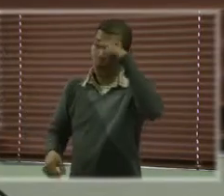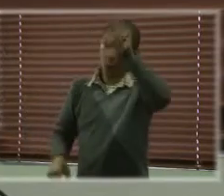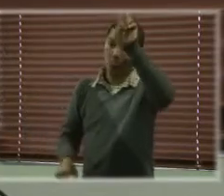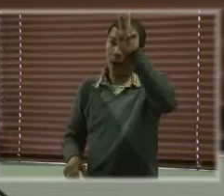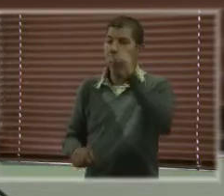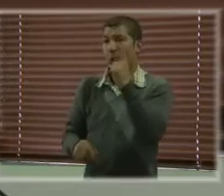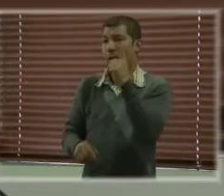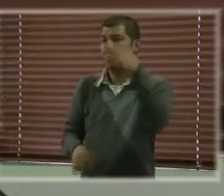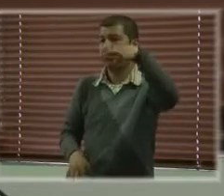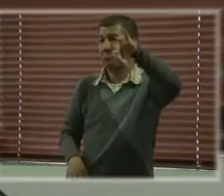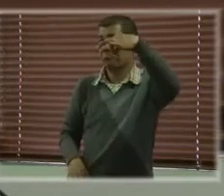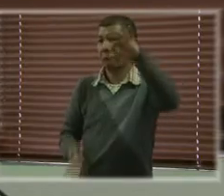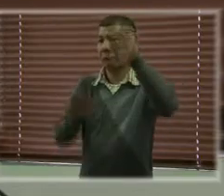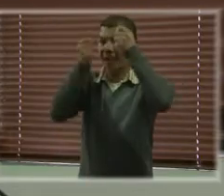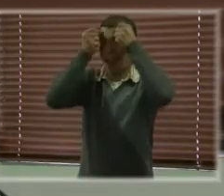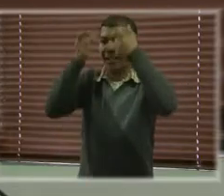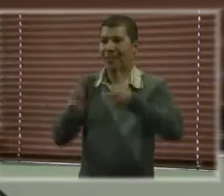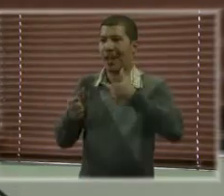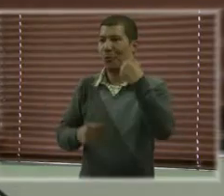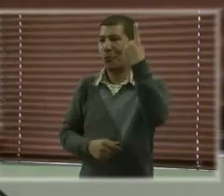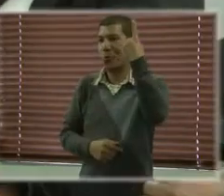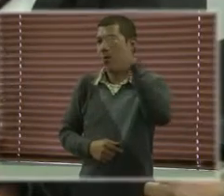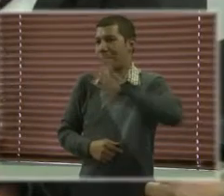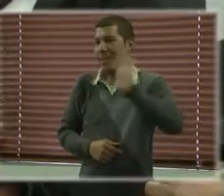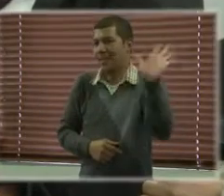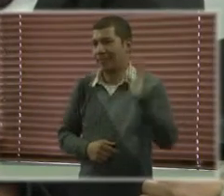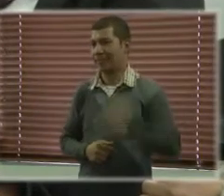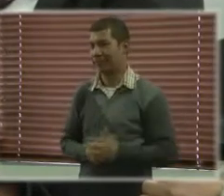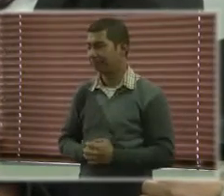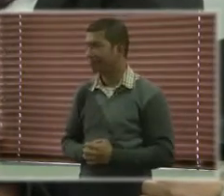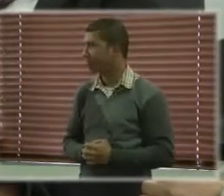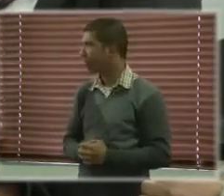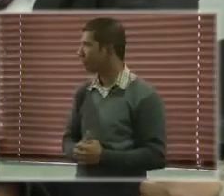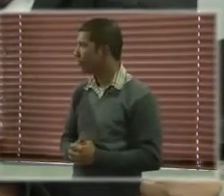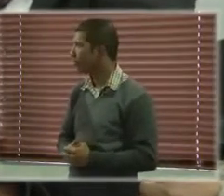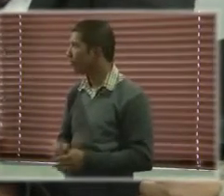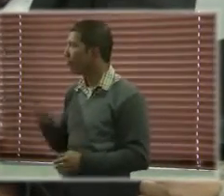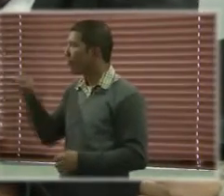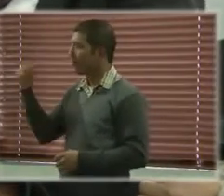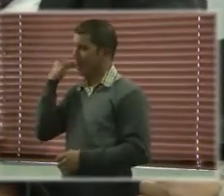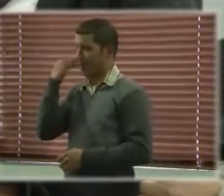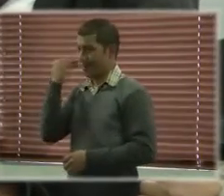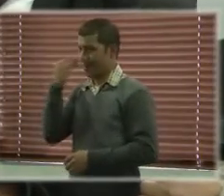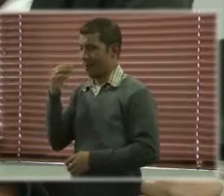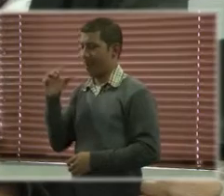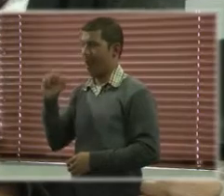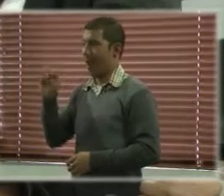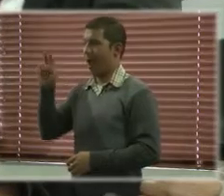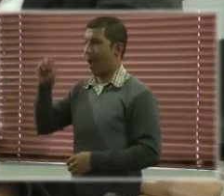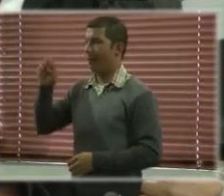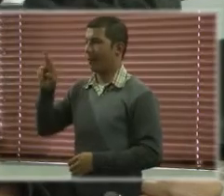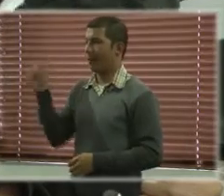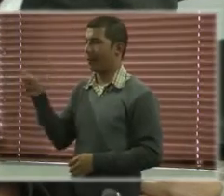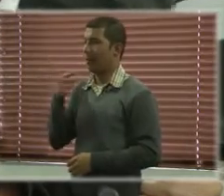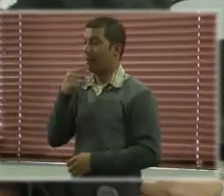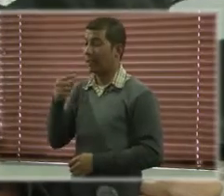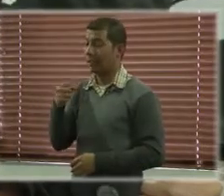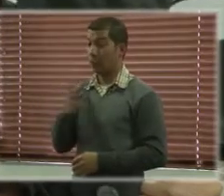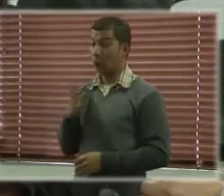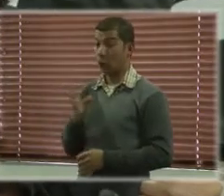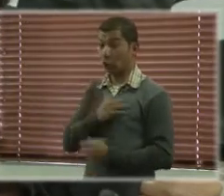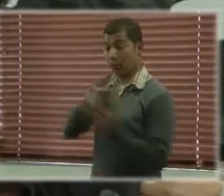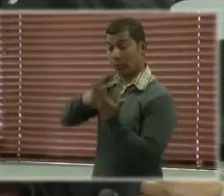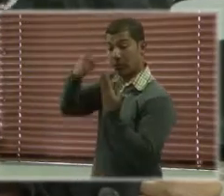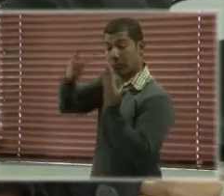Y una cosa que quería hablar, aclarar de nuestro proyecto Silvia, no es que este proyecto haya parado la esterilización de personas bajo